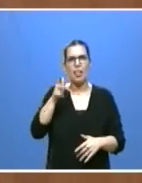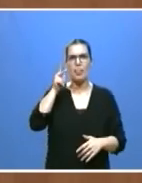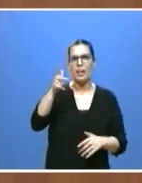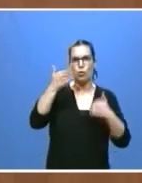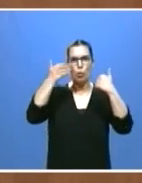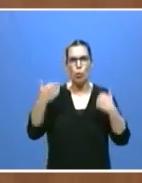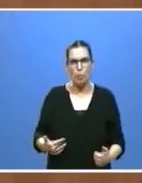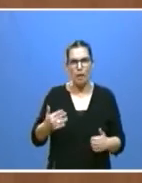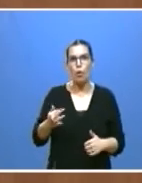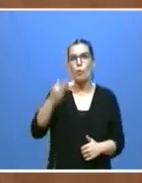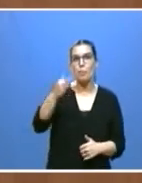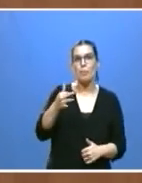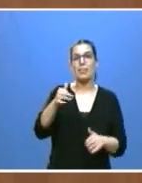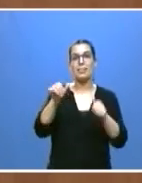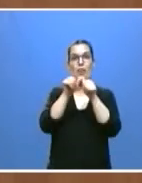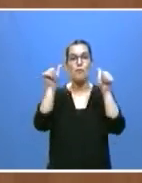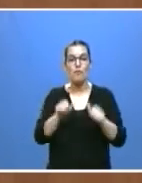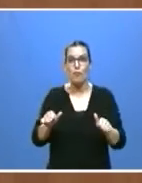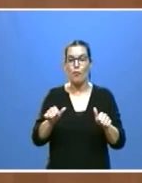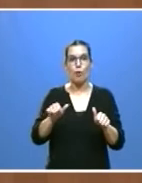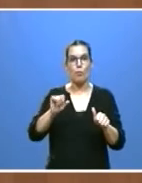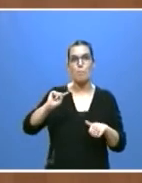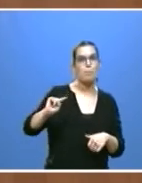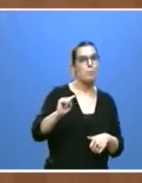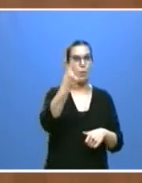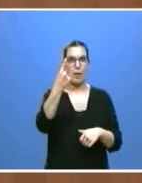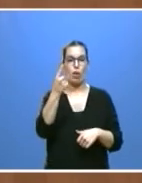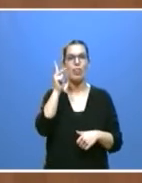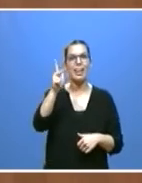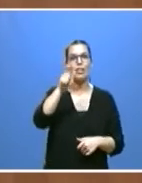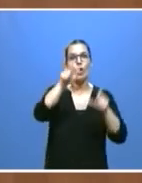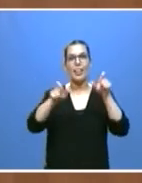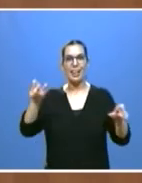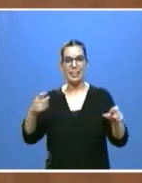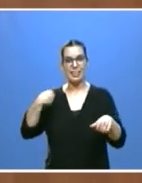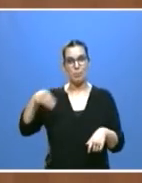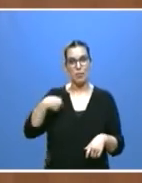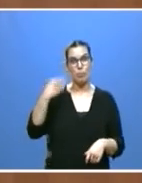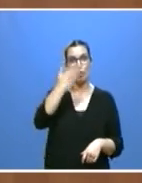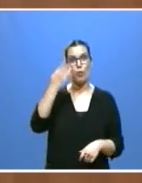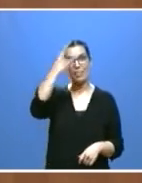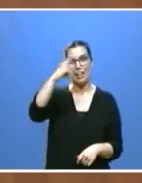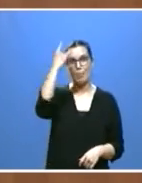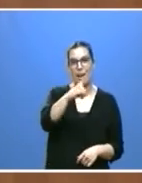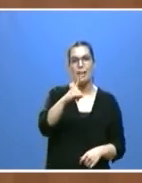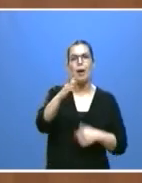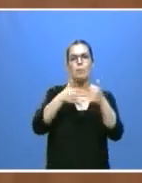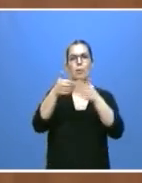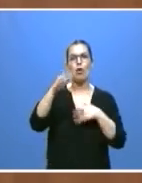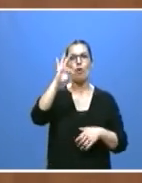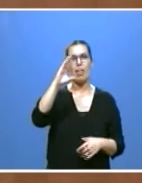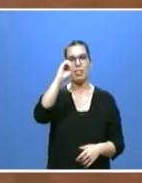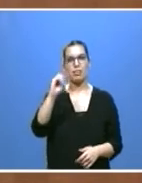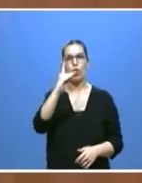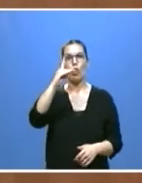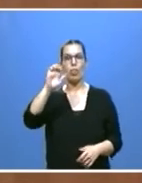pionera formulación del derecho de gentes de Francisco de Vitoria en la Escuela de Salamanca. Sin él no se podría entender